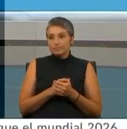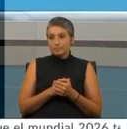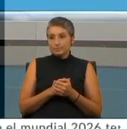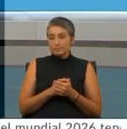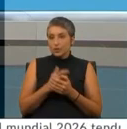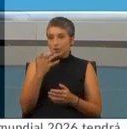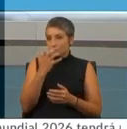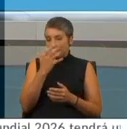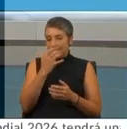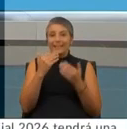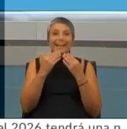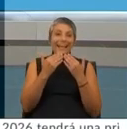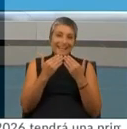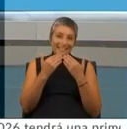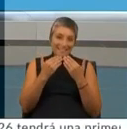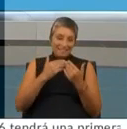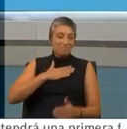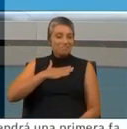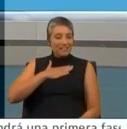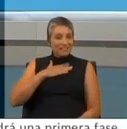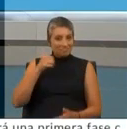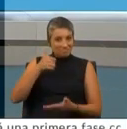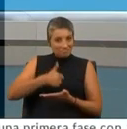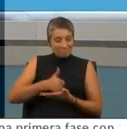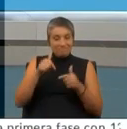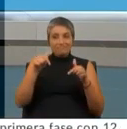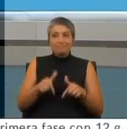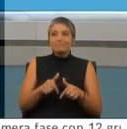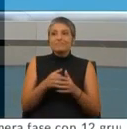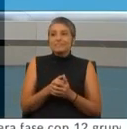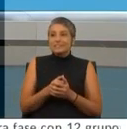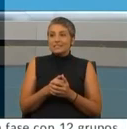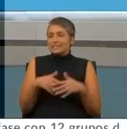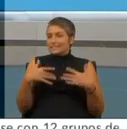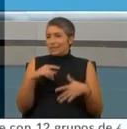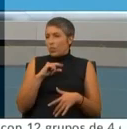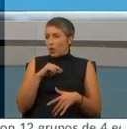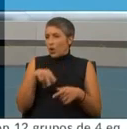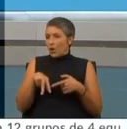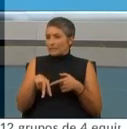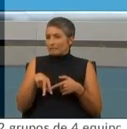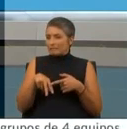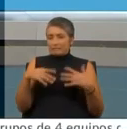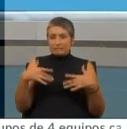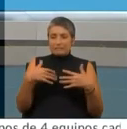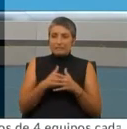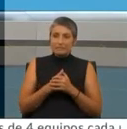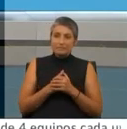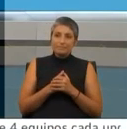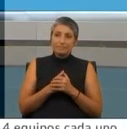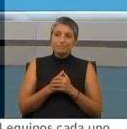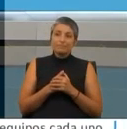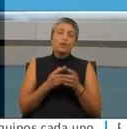Terrible. Gracias, doctora, por estar aquí con nosotros. con el dolor en los ligamentos, porque la verdad que de mirarla duele. Le